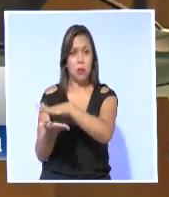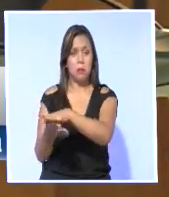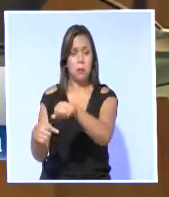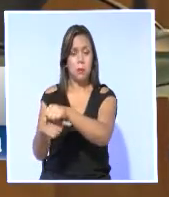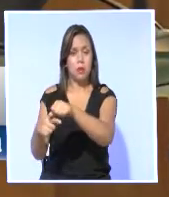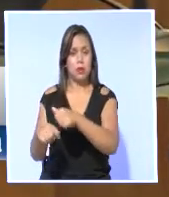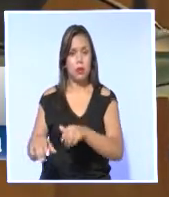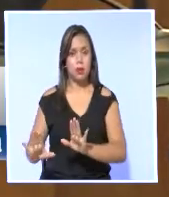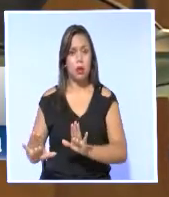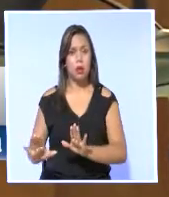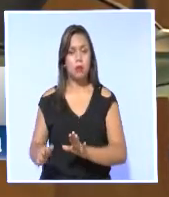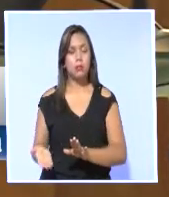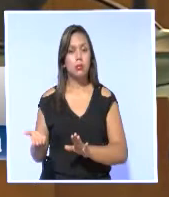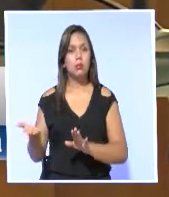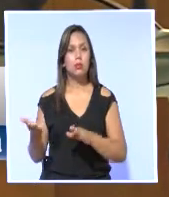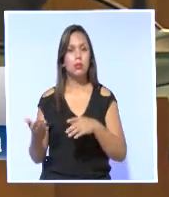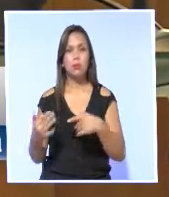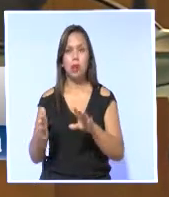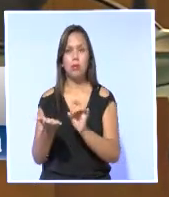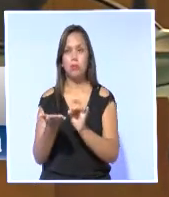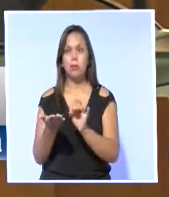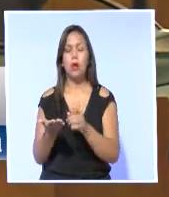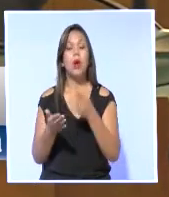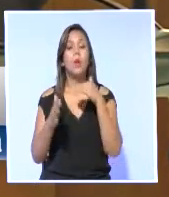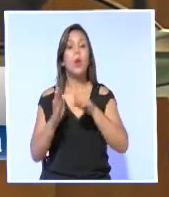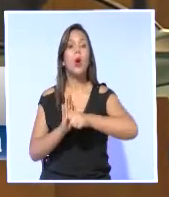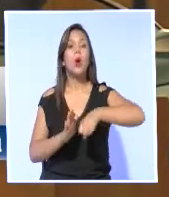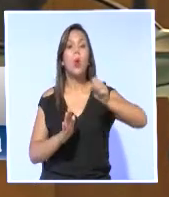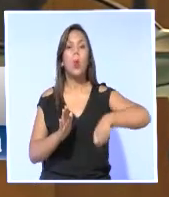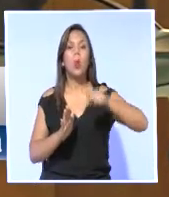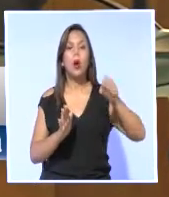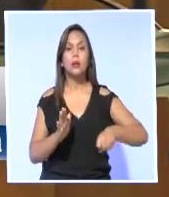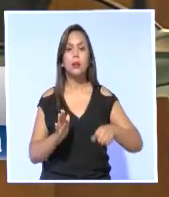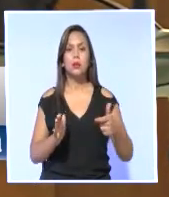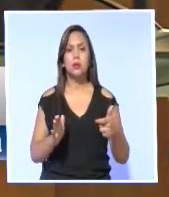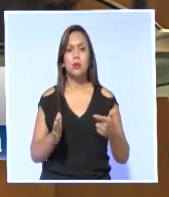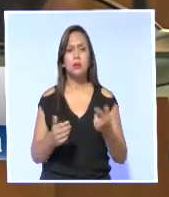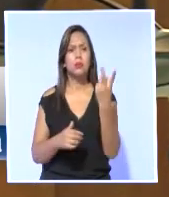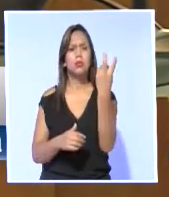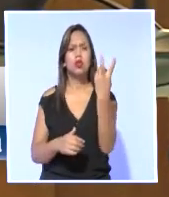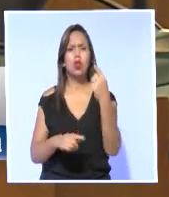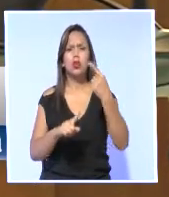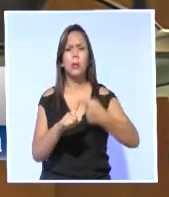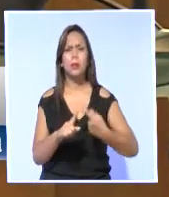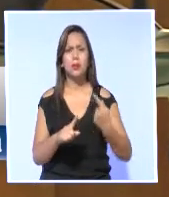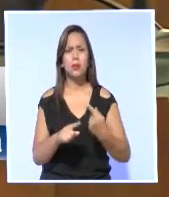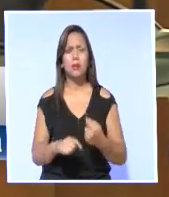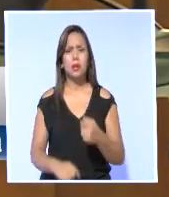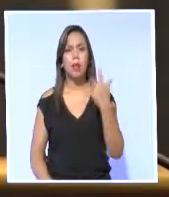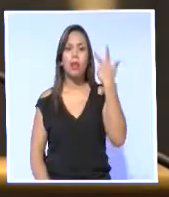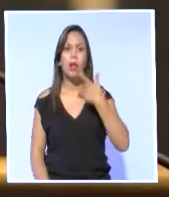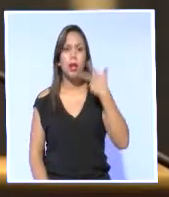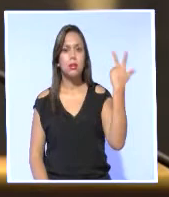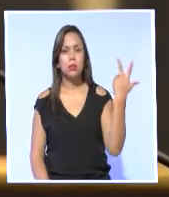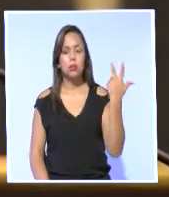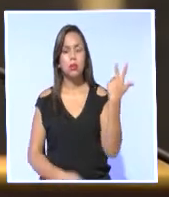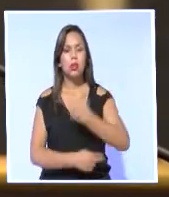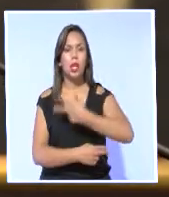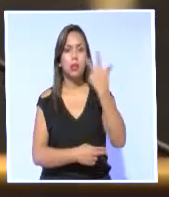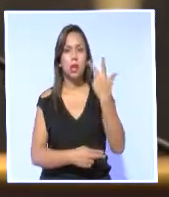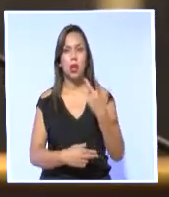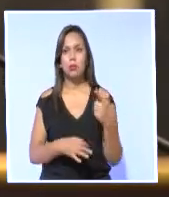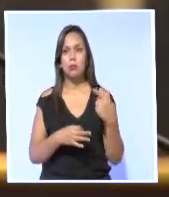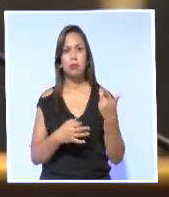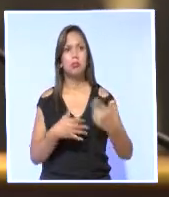En vez de estar ahí gritando, hubiera estado despachando cuando era juez. Doce meses para hacer lo que debía hacer en tres días. Según dijo,